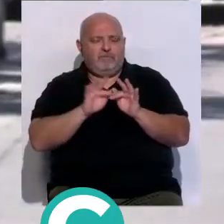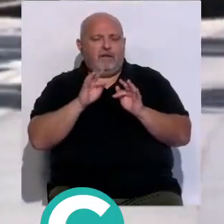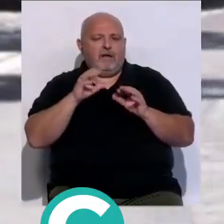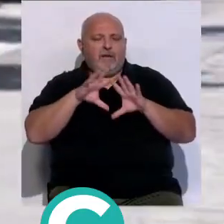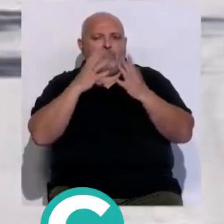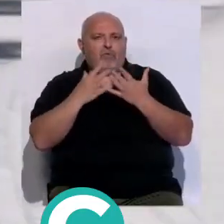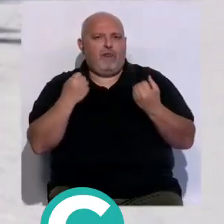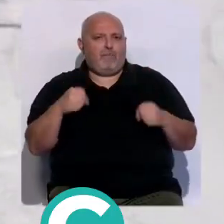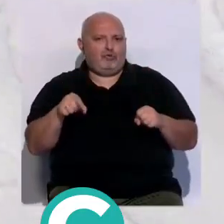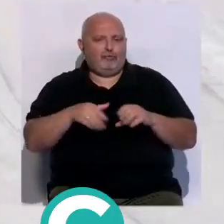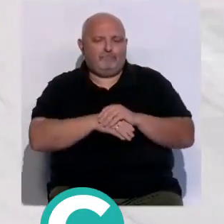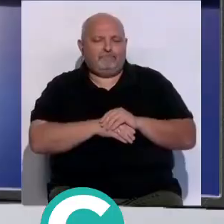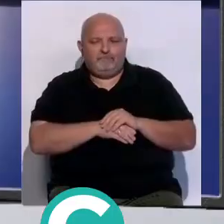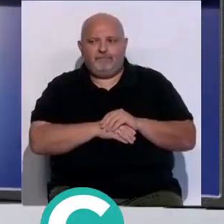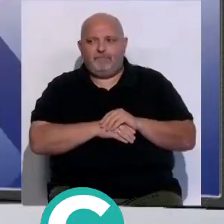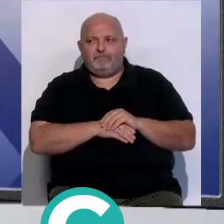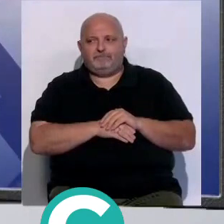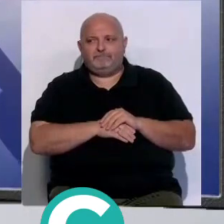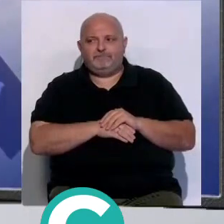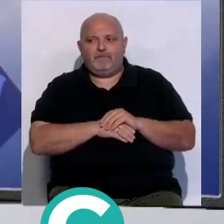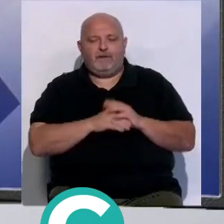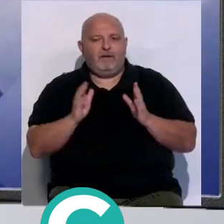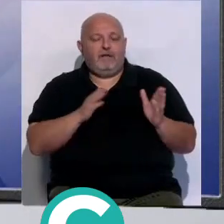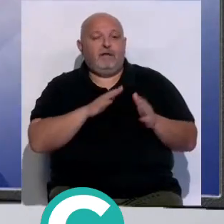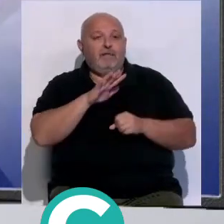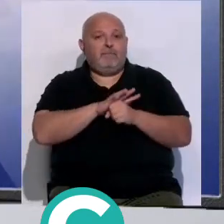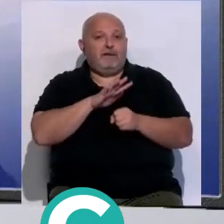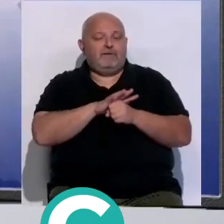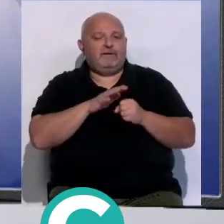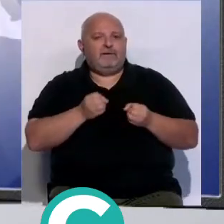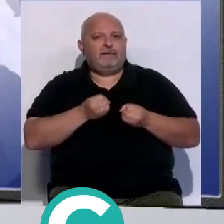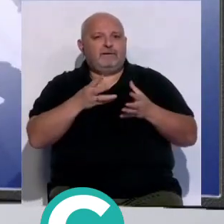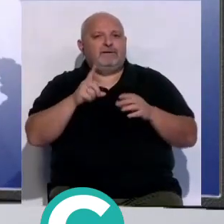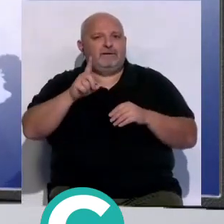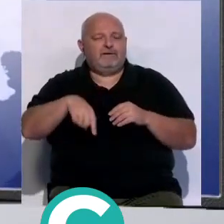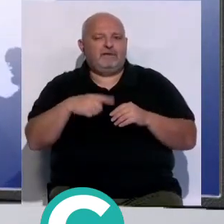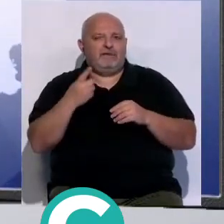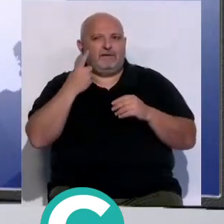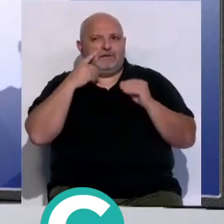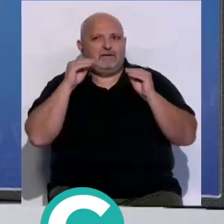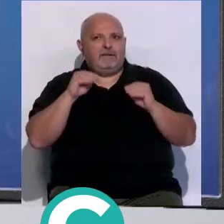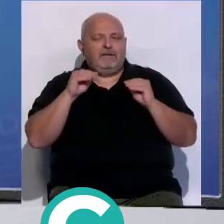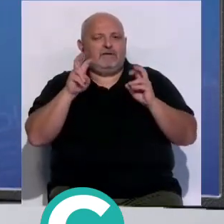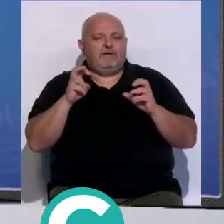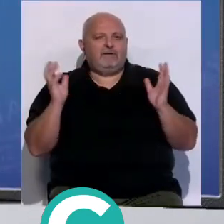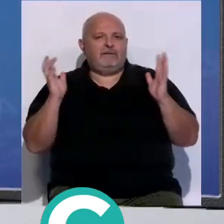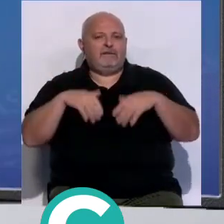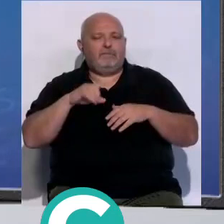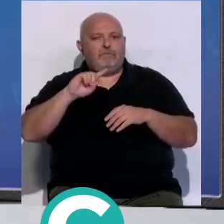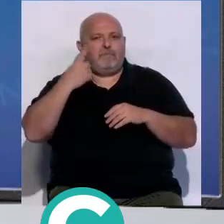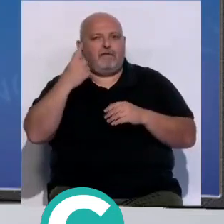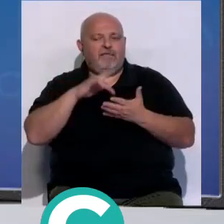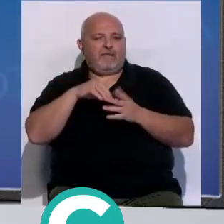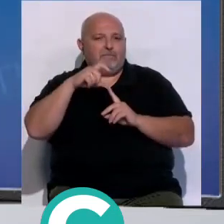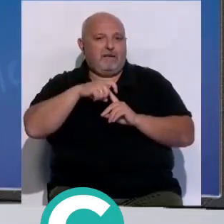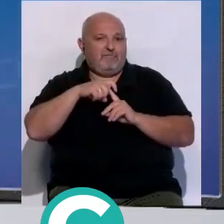Gran Premio de Motociclismo. Y el martes les ofrecíamos también el reflejo de la conmemoración del primero